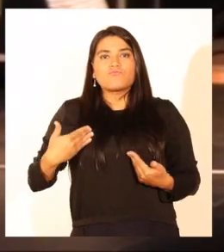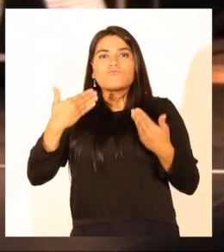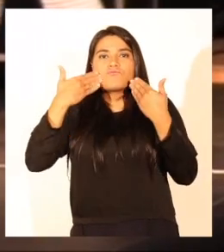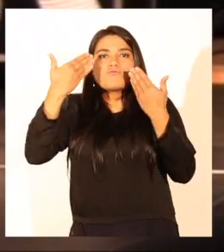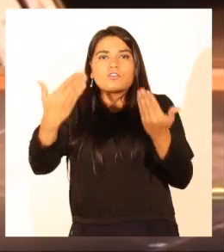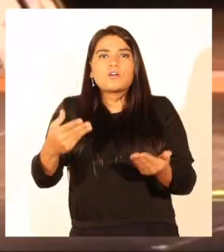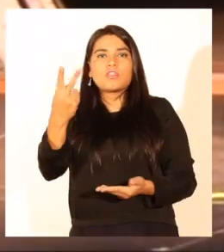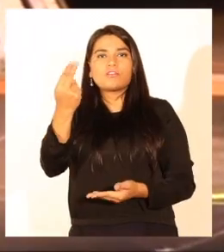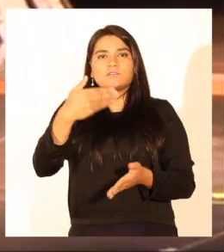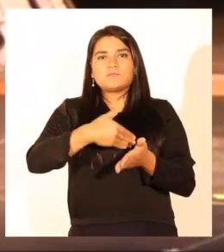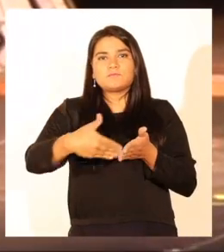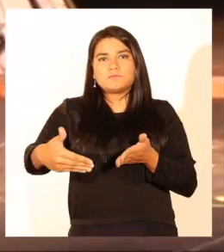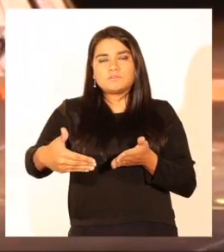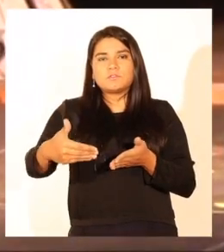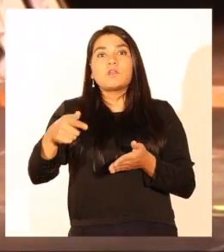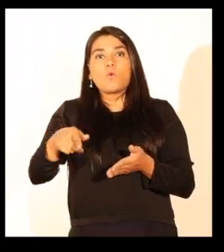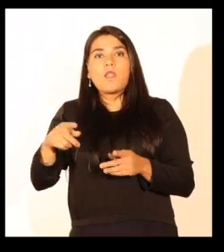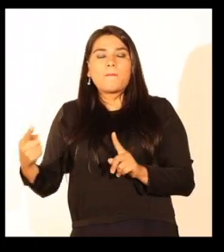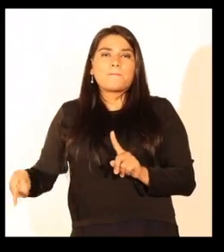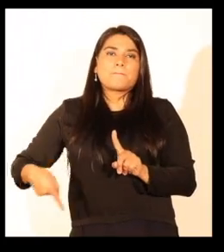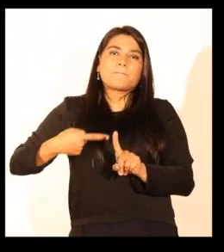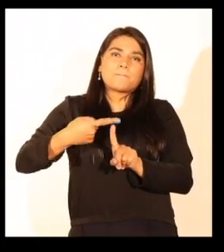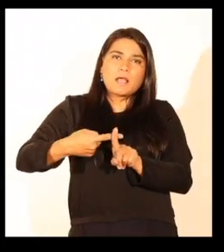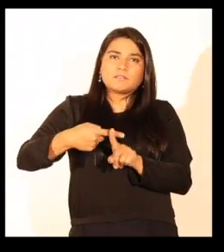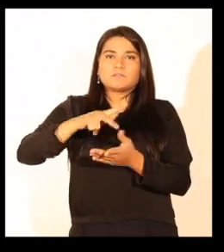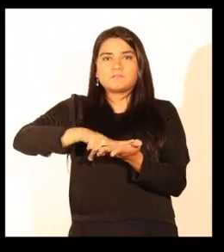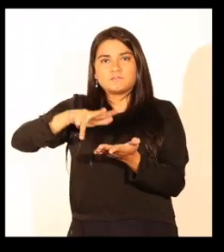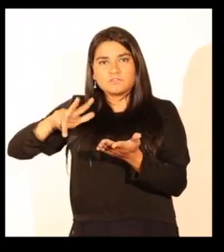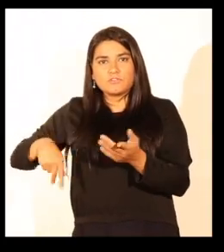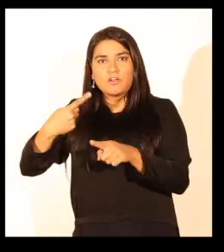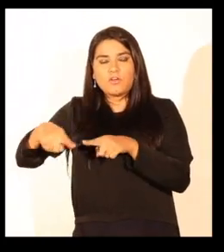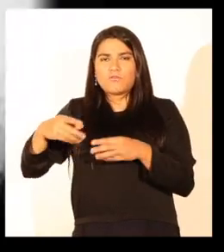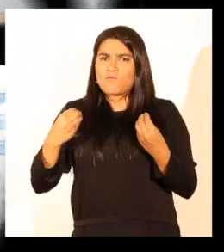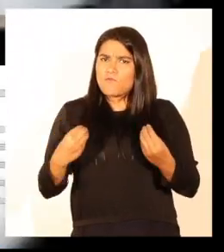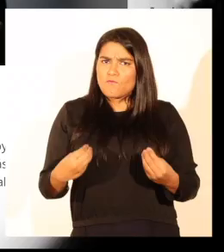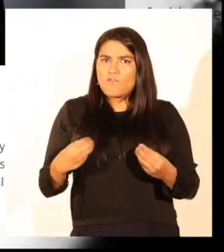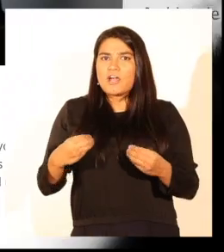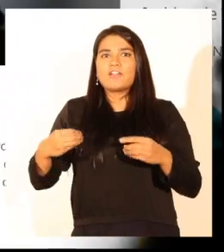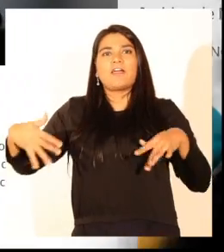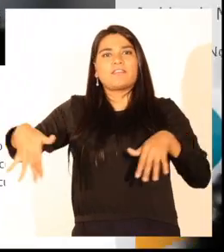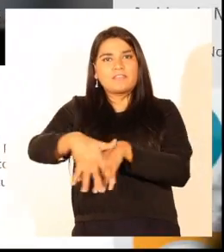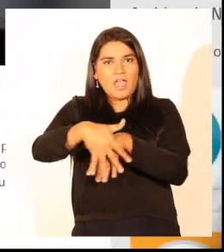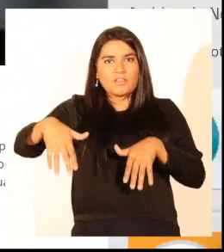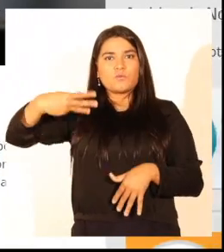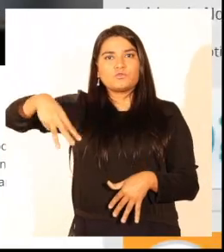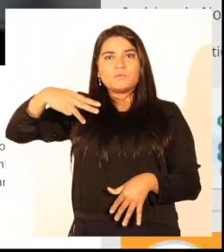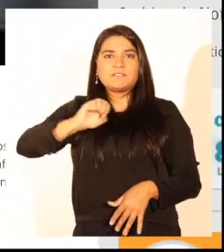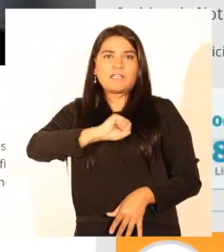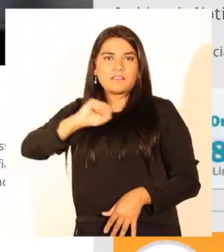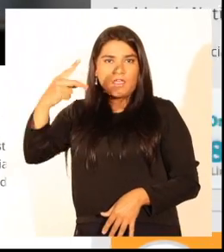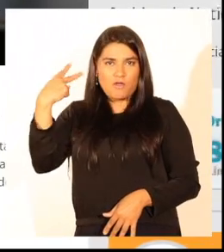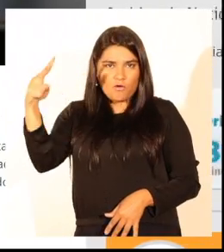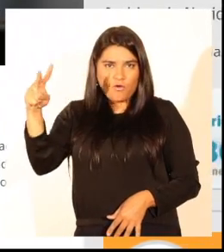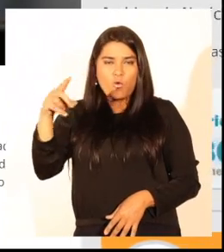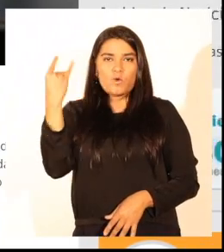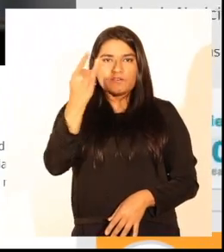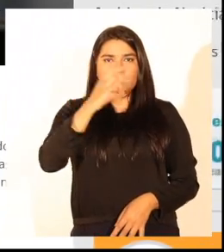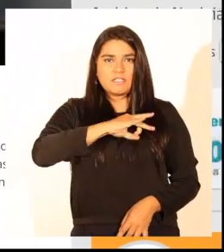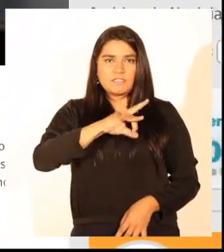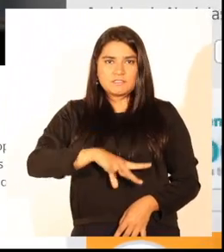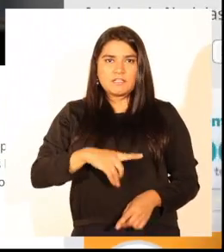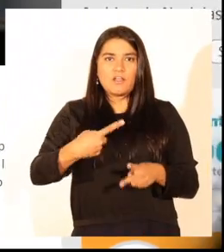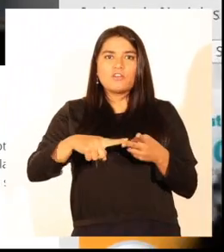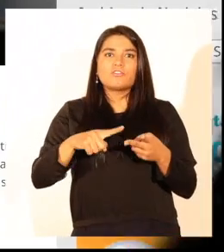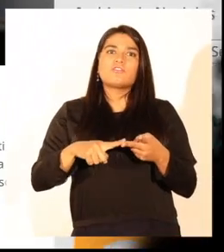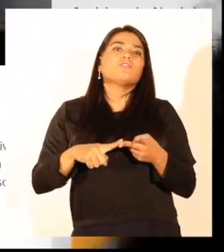millones de pesos. A esto se suman convenios para exitosas alianzas con el Teatro Municipal de Santiago, la Universidad de Chile